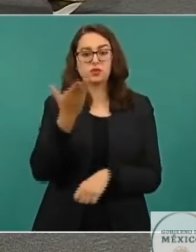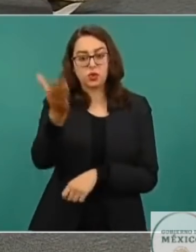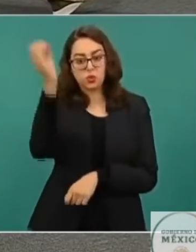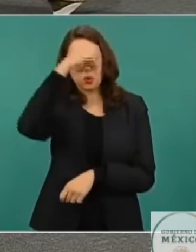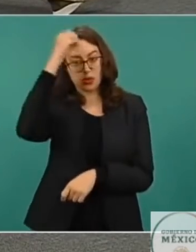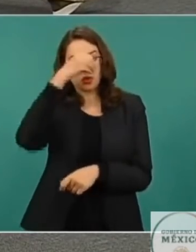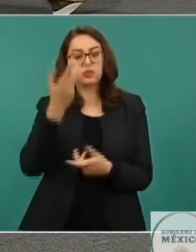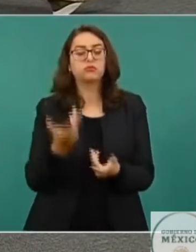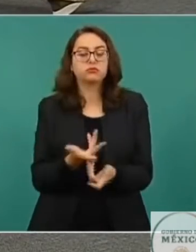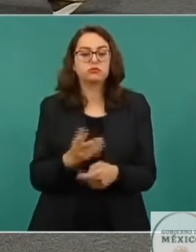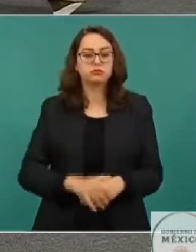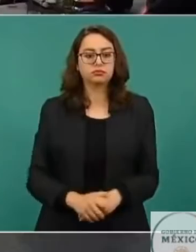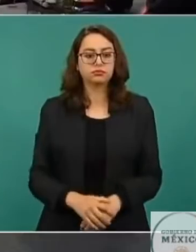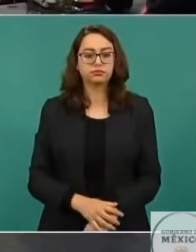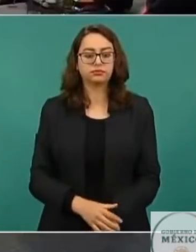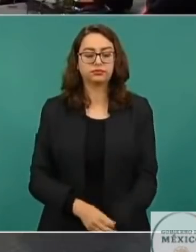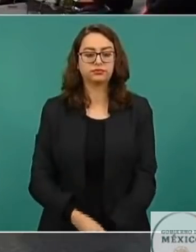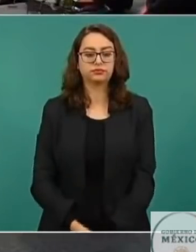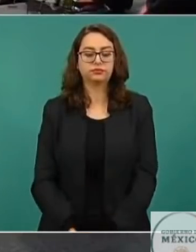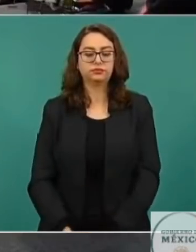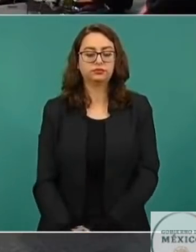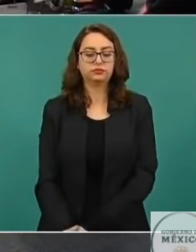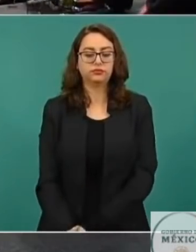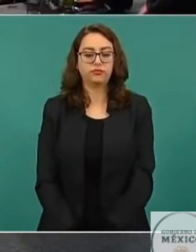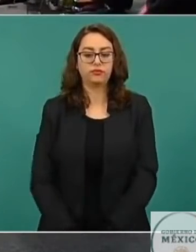comentarios respecto de Estados Unidos? Bueno, que es un